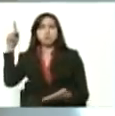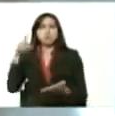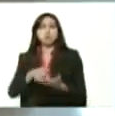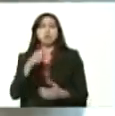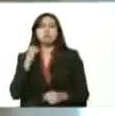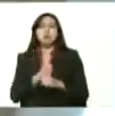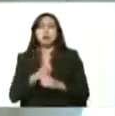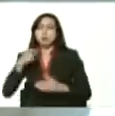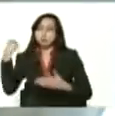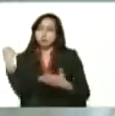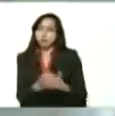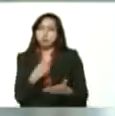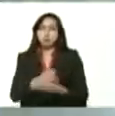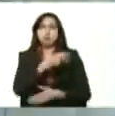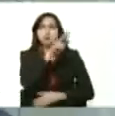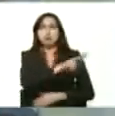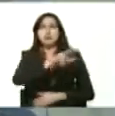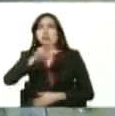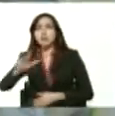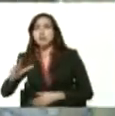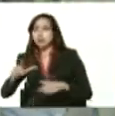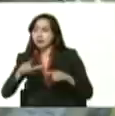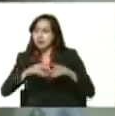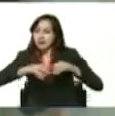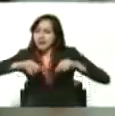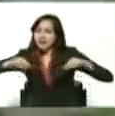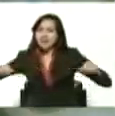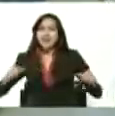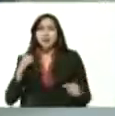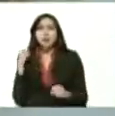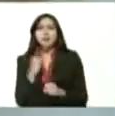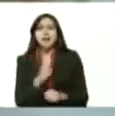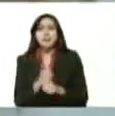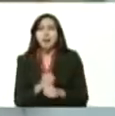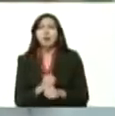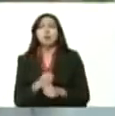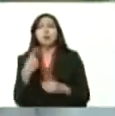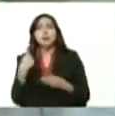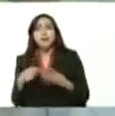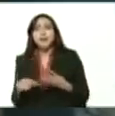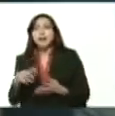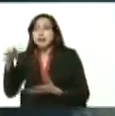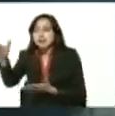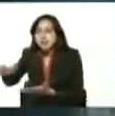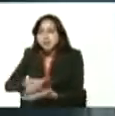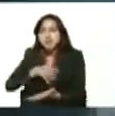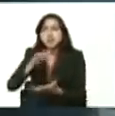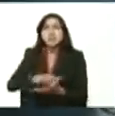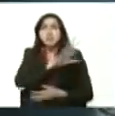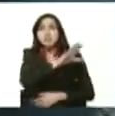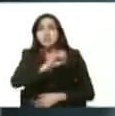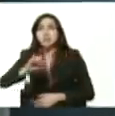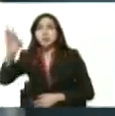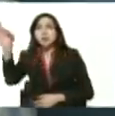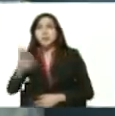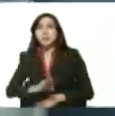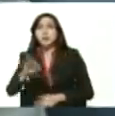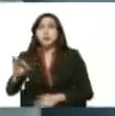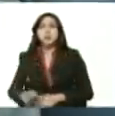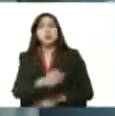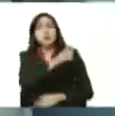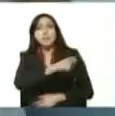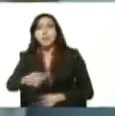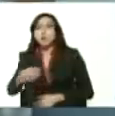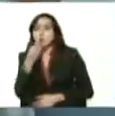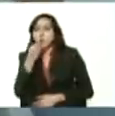son más de 33.000 hectáreas que alcanza en los dos ciclos cerca del 50% del consumo nacional